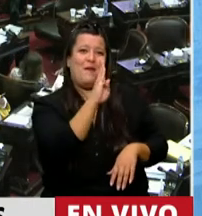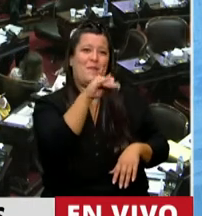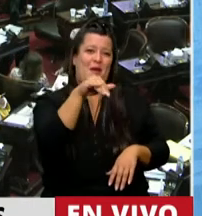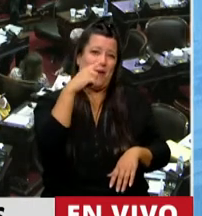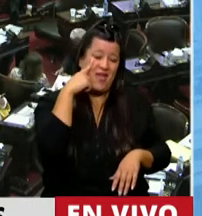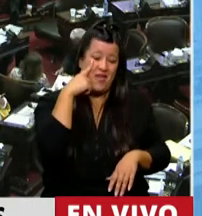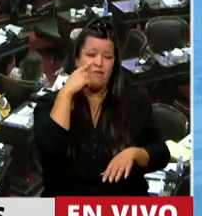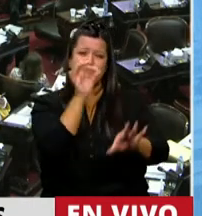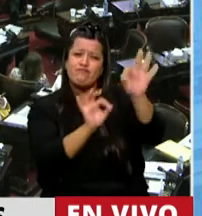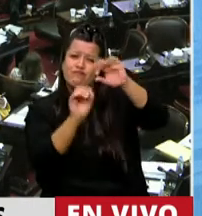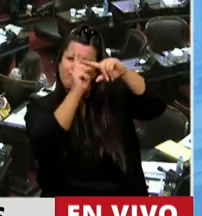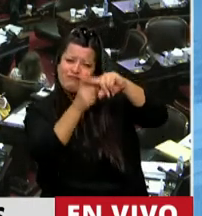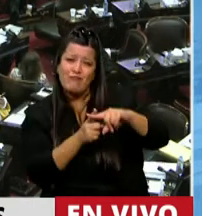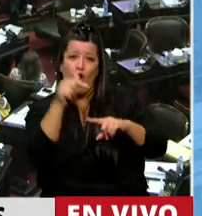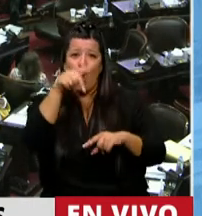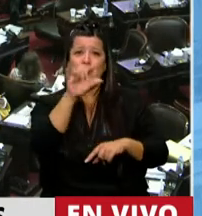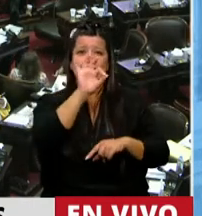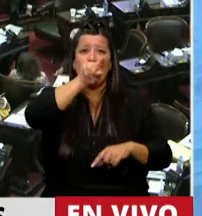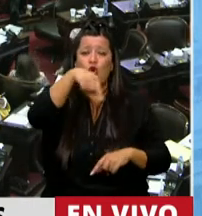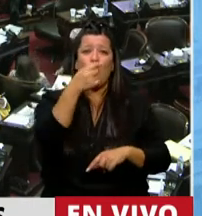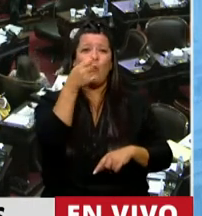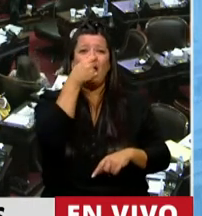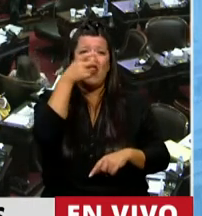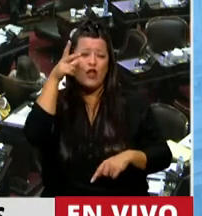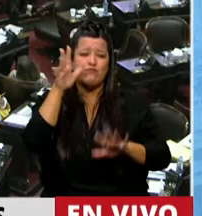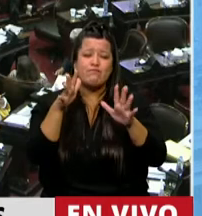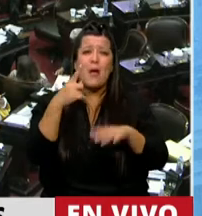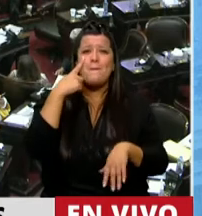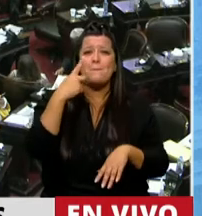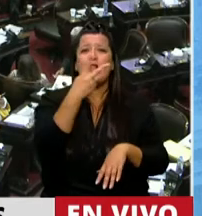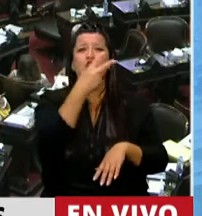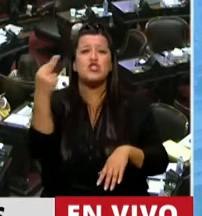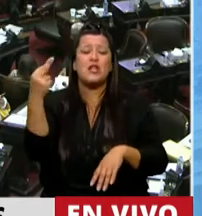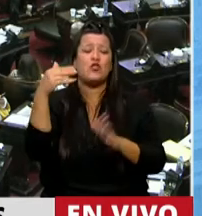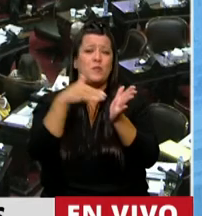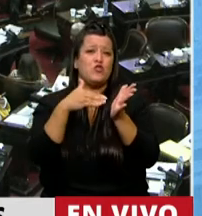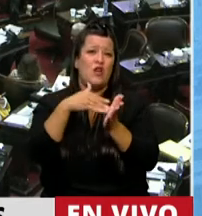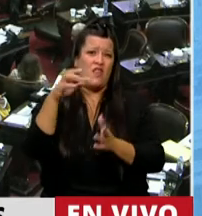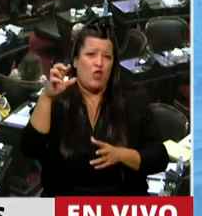y el 0,28 de hoy son alrededor de 1.200 millones de dólares.